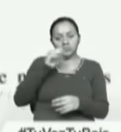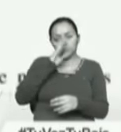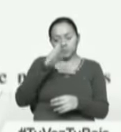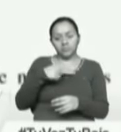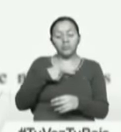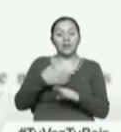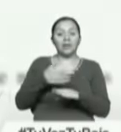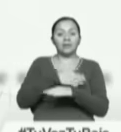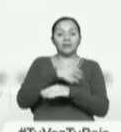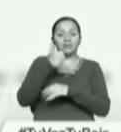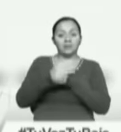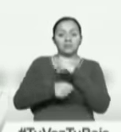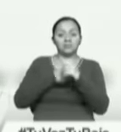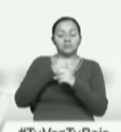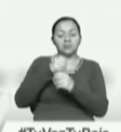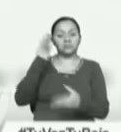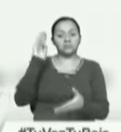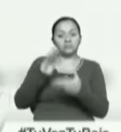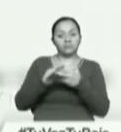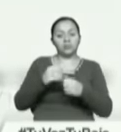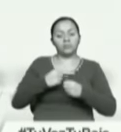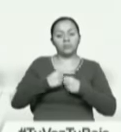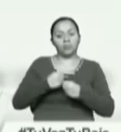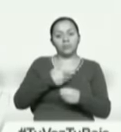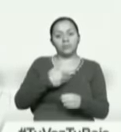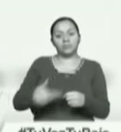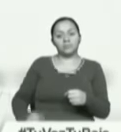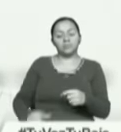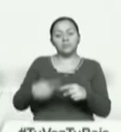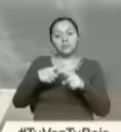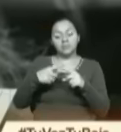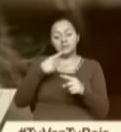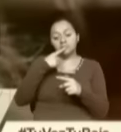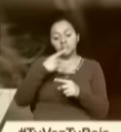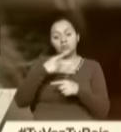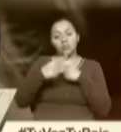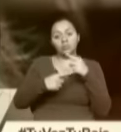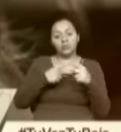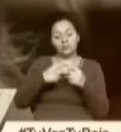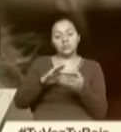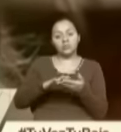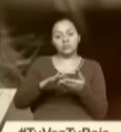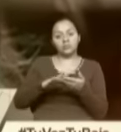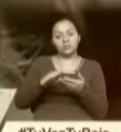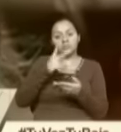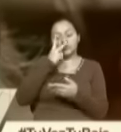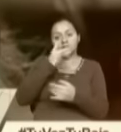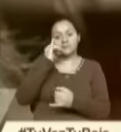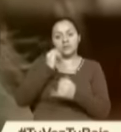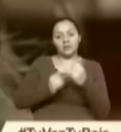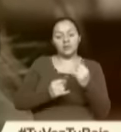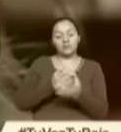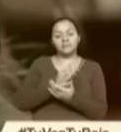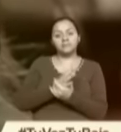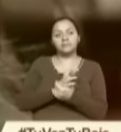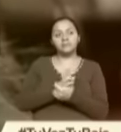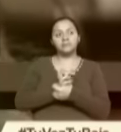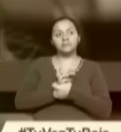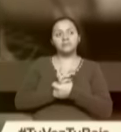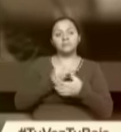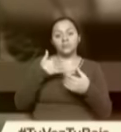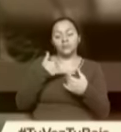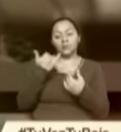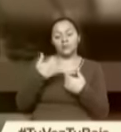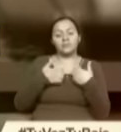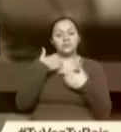hace 10 años proponía la supresión de este poder presidencial, quien le conmutó parcialmente la pena antes del indulto definitivo. Estoy conmovida,